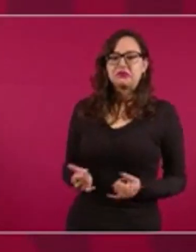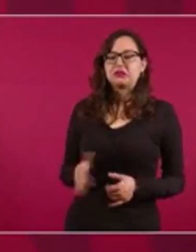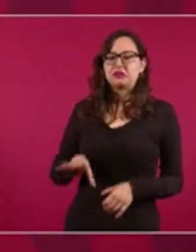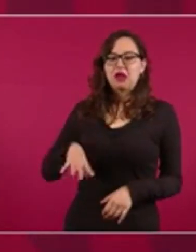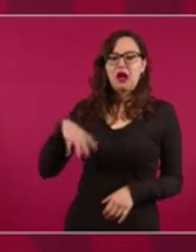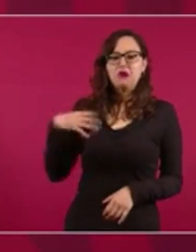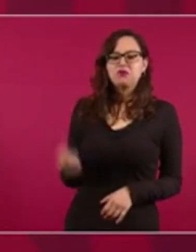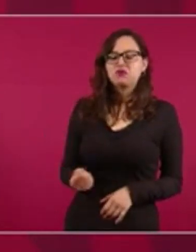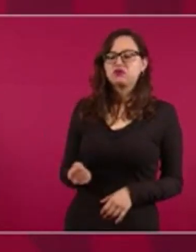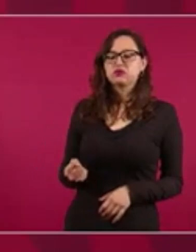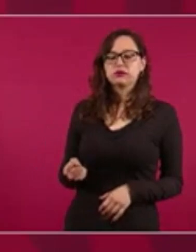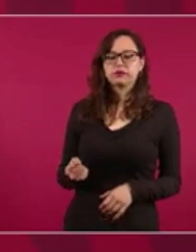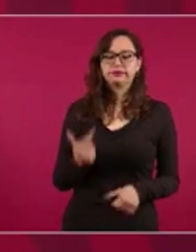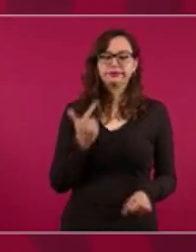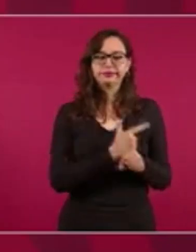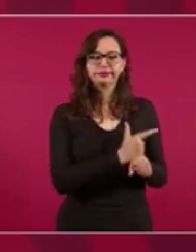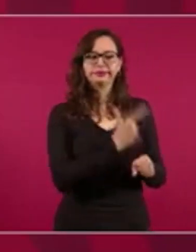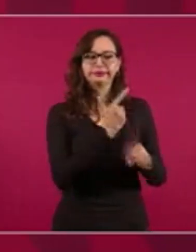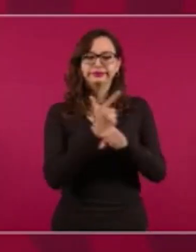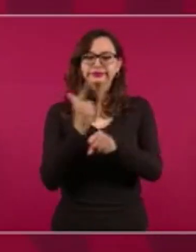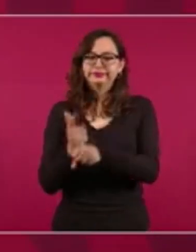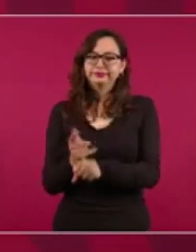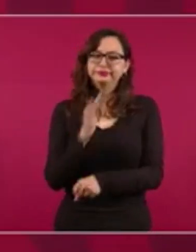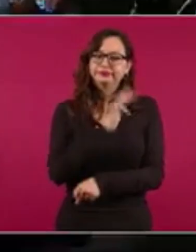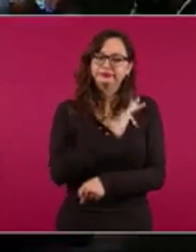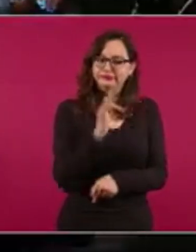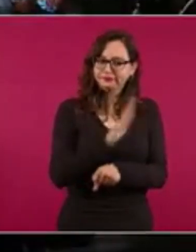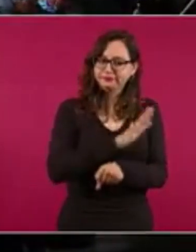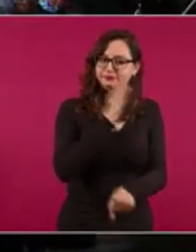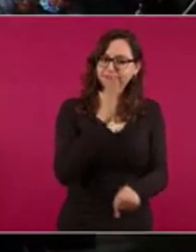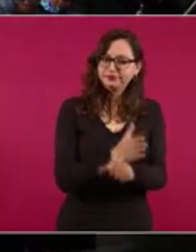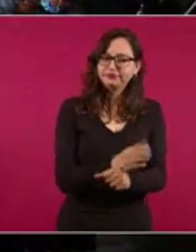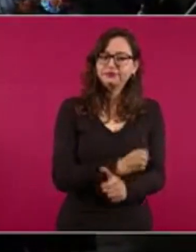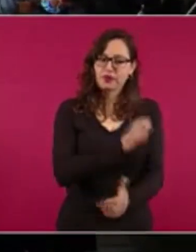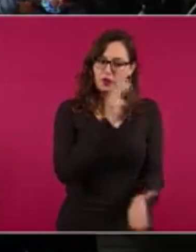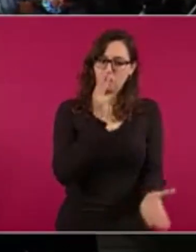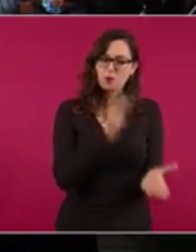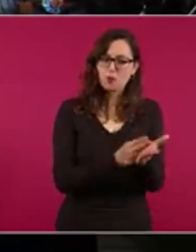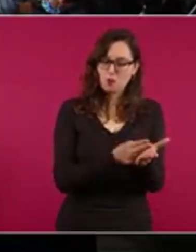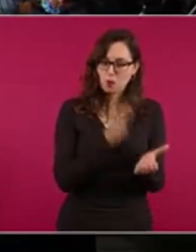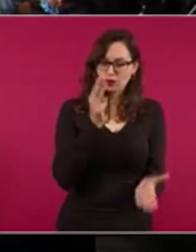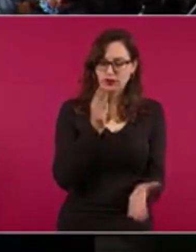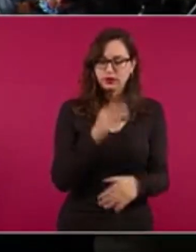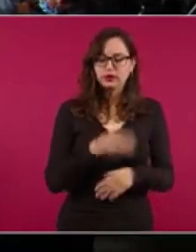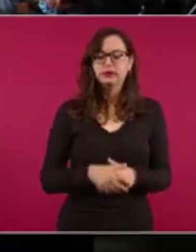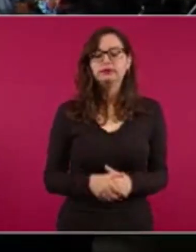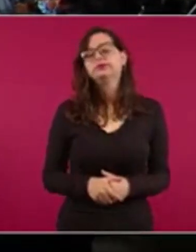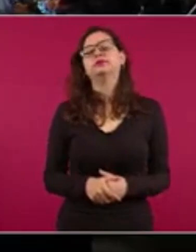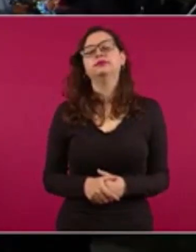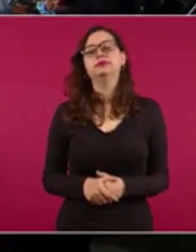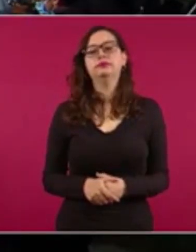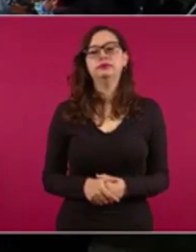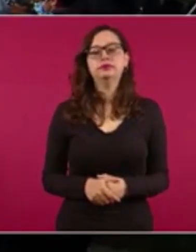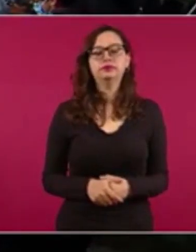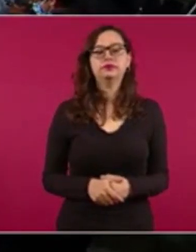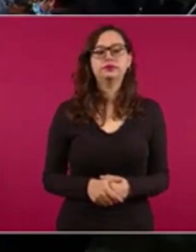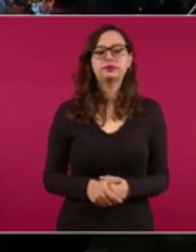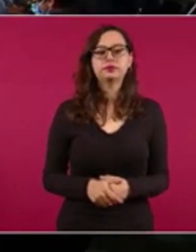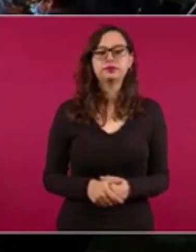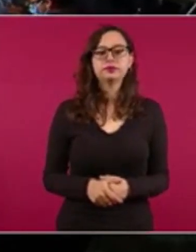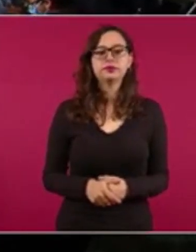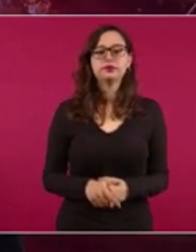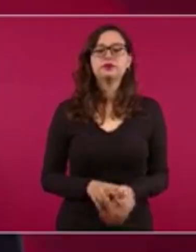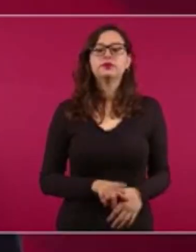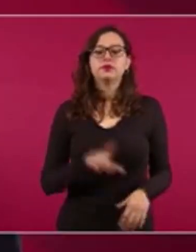abusos en todas y cualesquiera de las etapas de la cadena de intermediación y distribución de alimentos. El